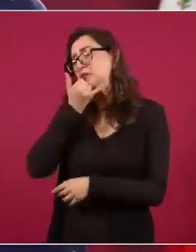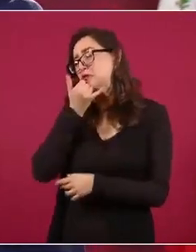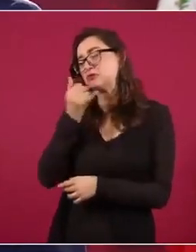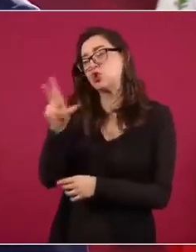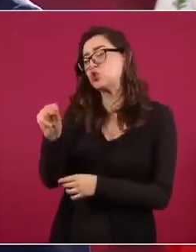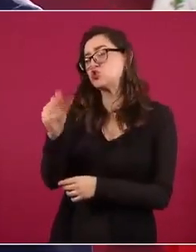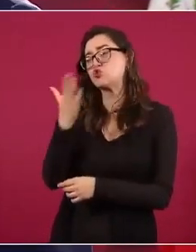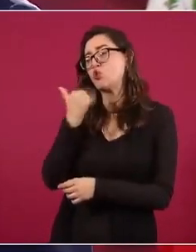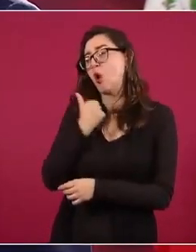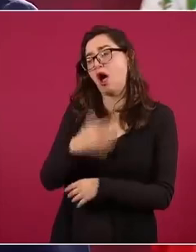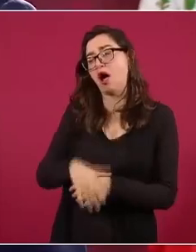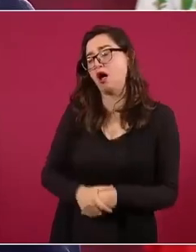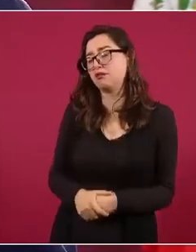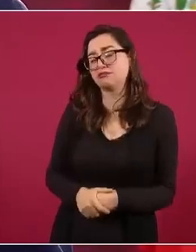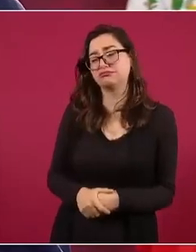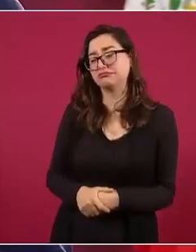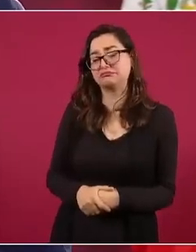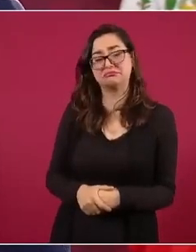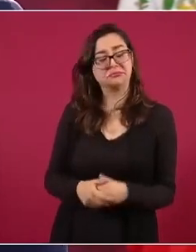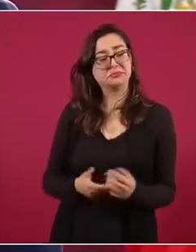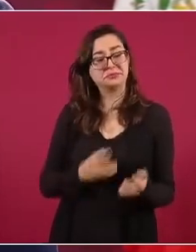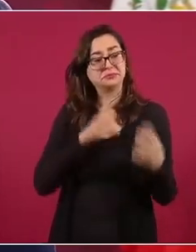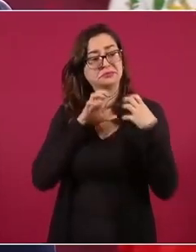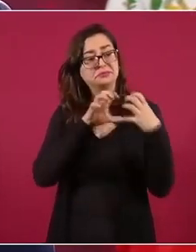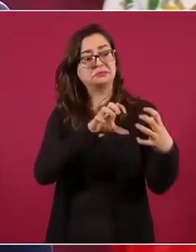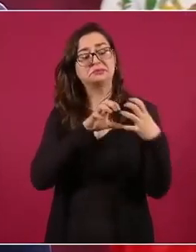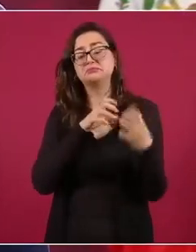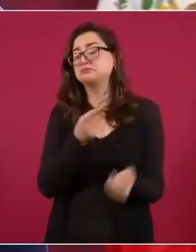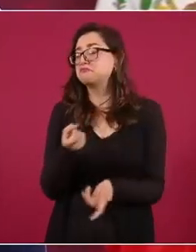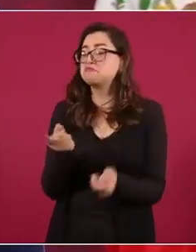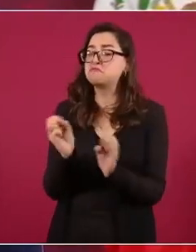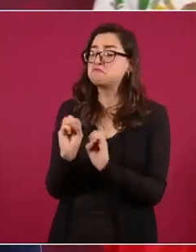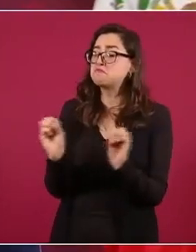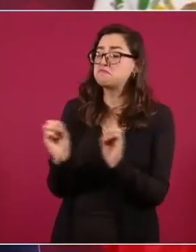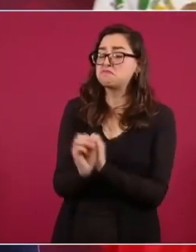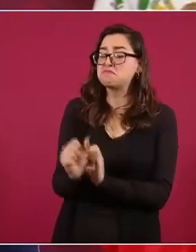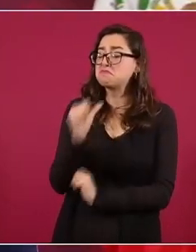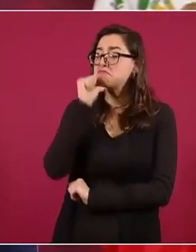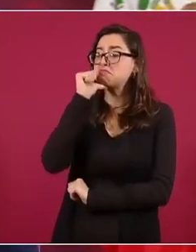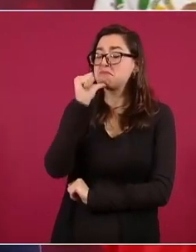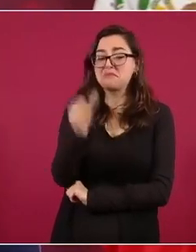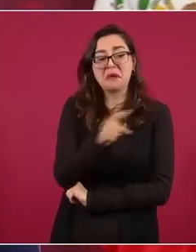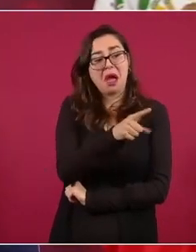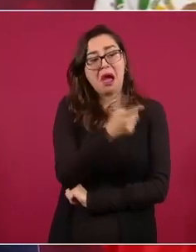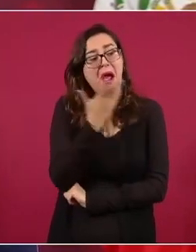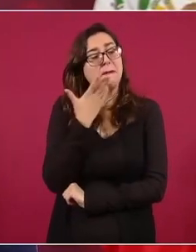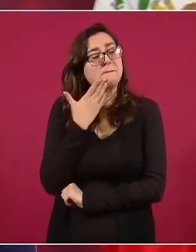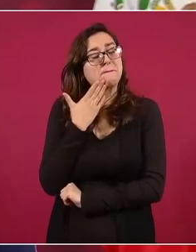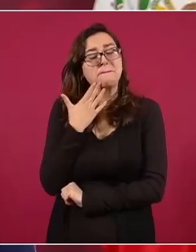buscando que nos peleemos, pues no, no,